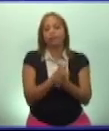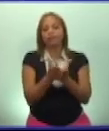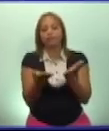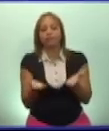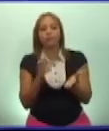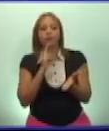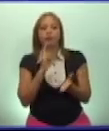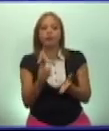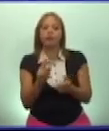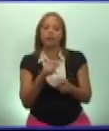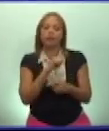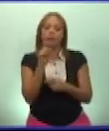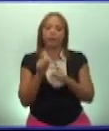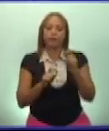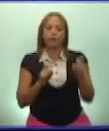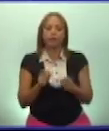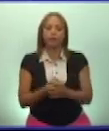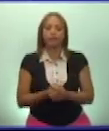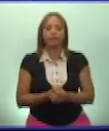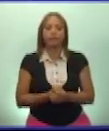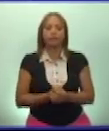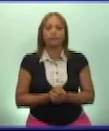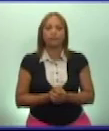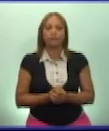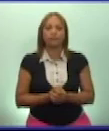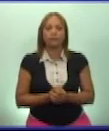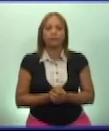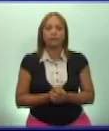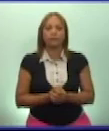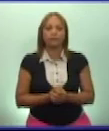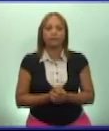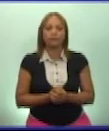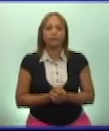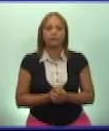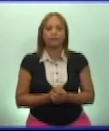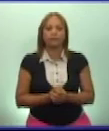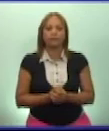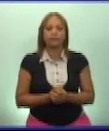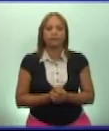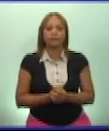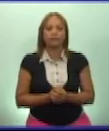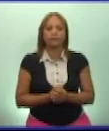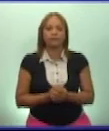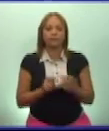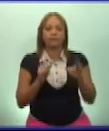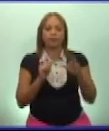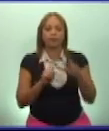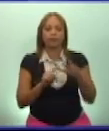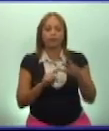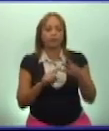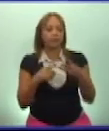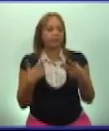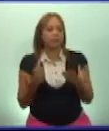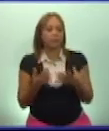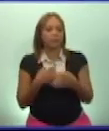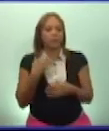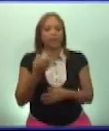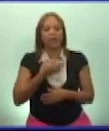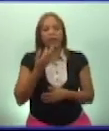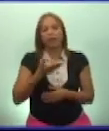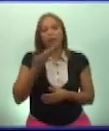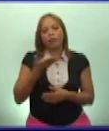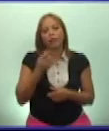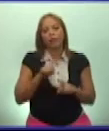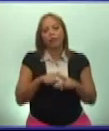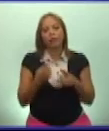para dar respuesta a esta actividad. Y dice la actividad número 4, argumenta por qué